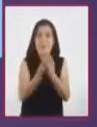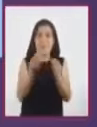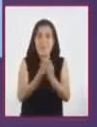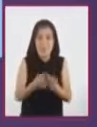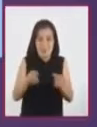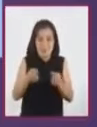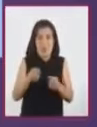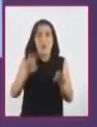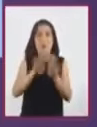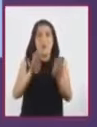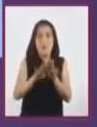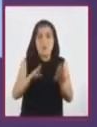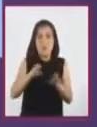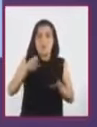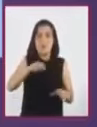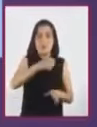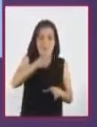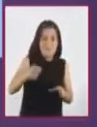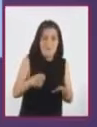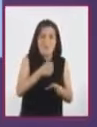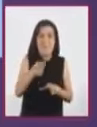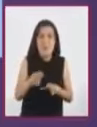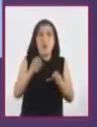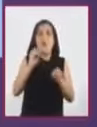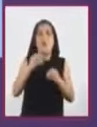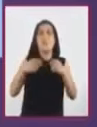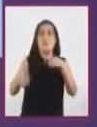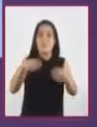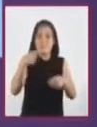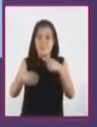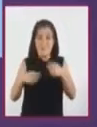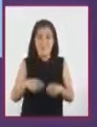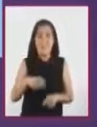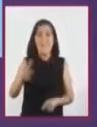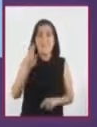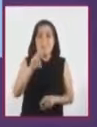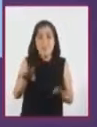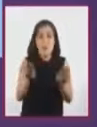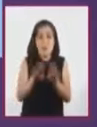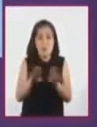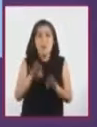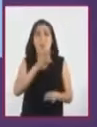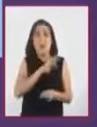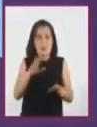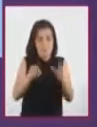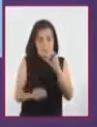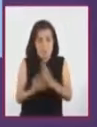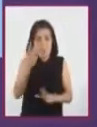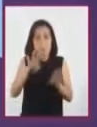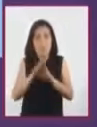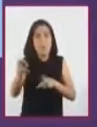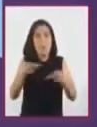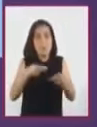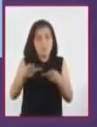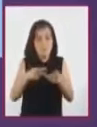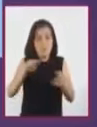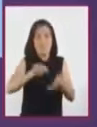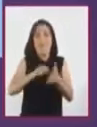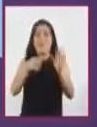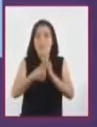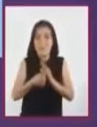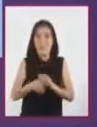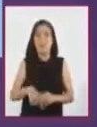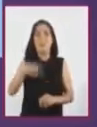mediante técnicas como el forjado y el modelado. Por lo que se sugiere una nueva organización en el proceso técnico,